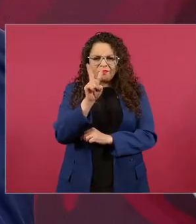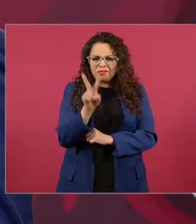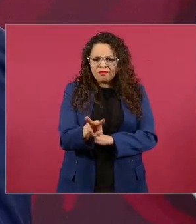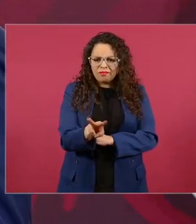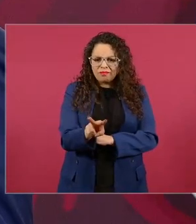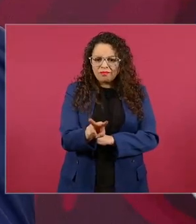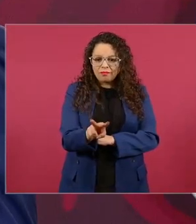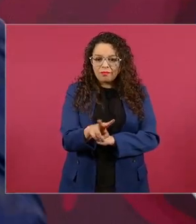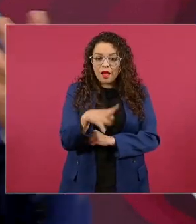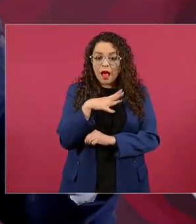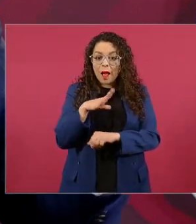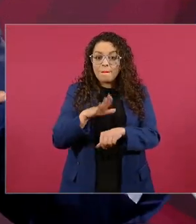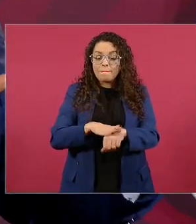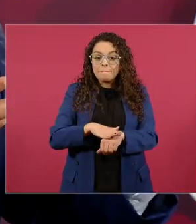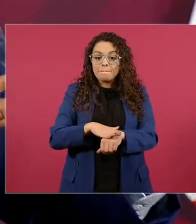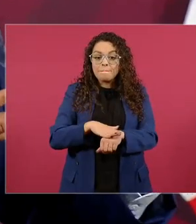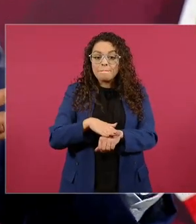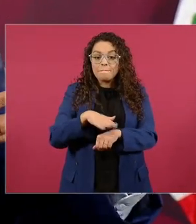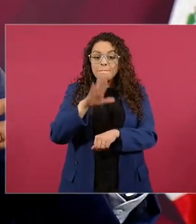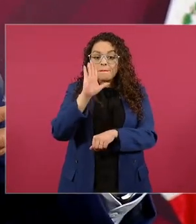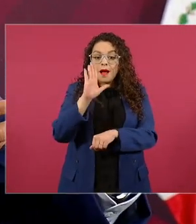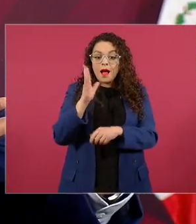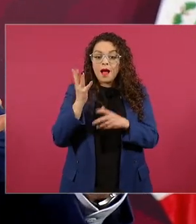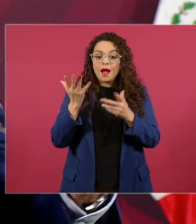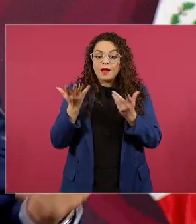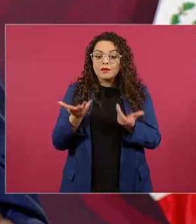es donde gana Calderón